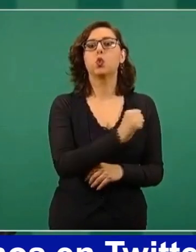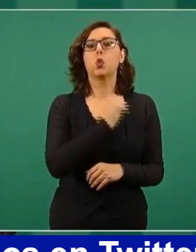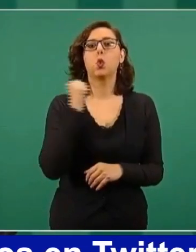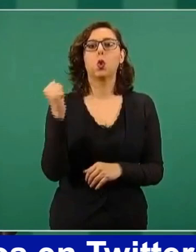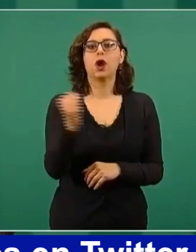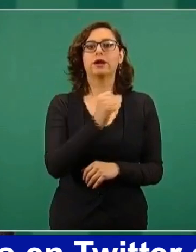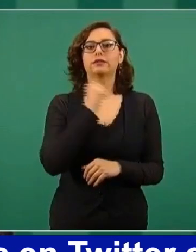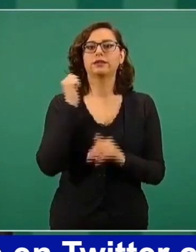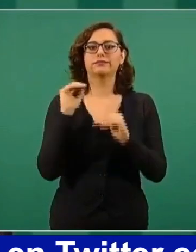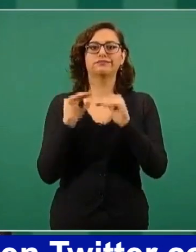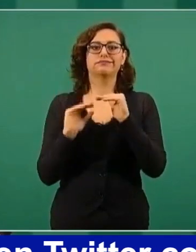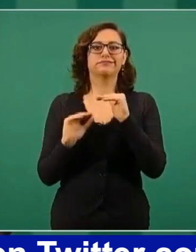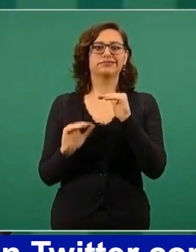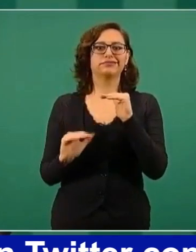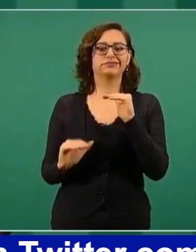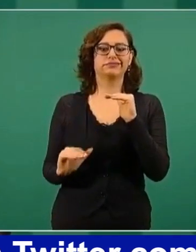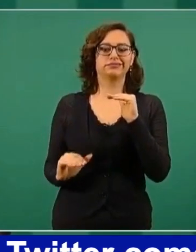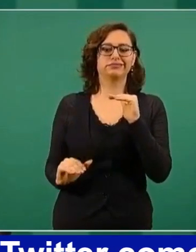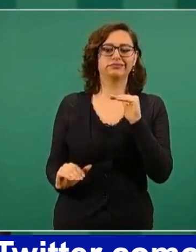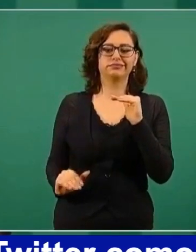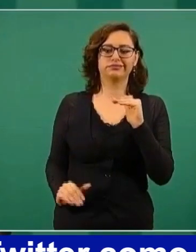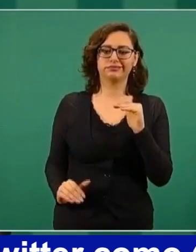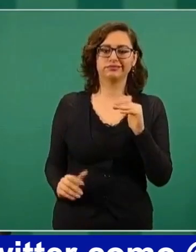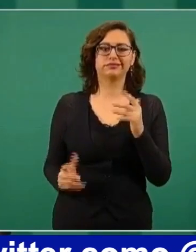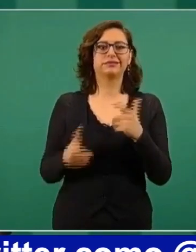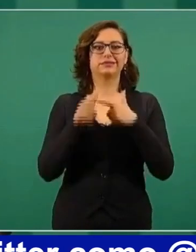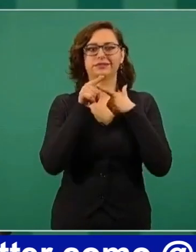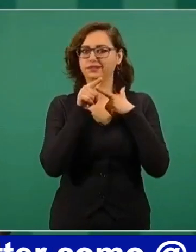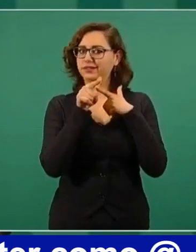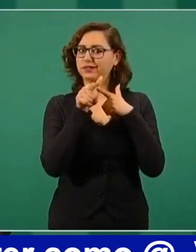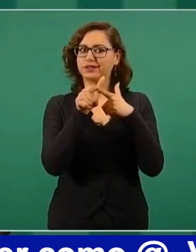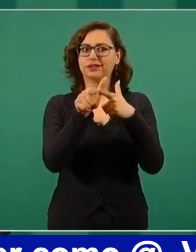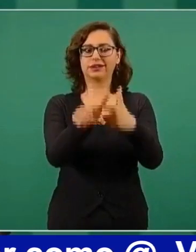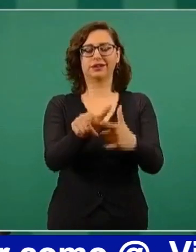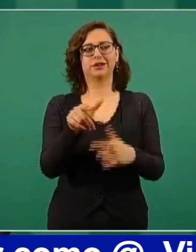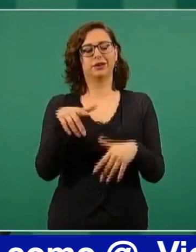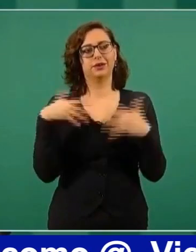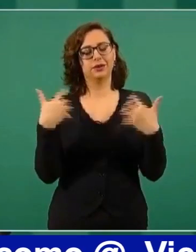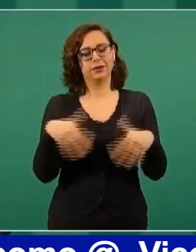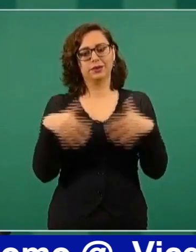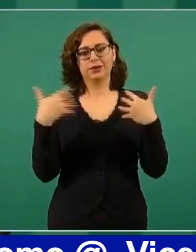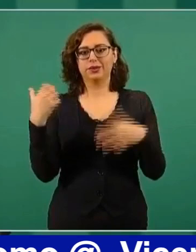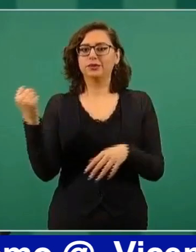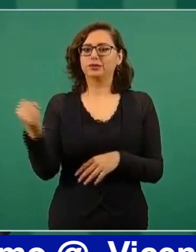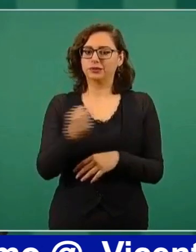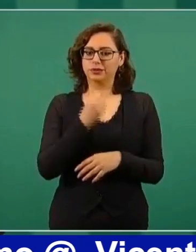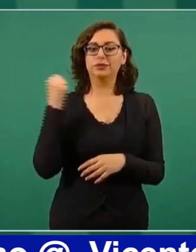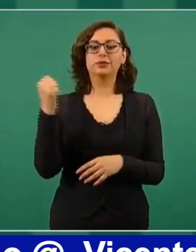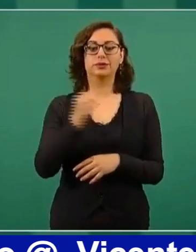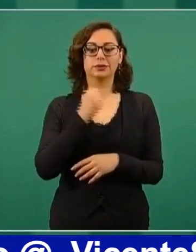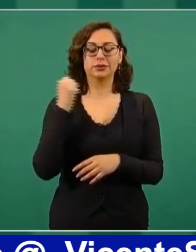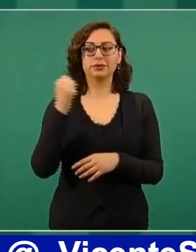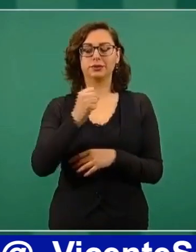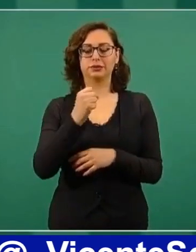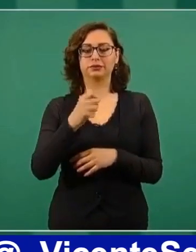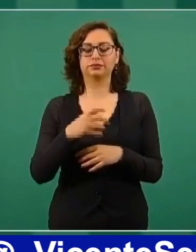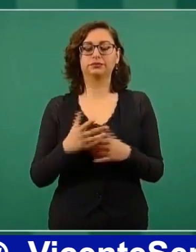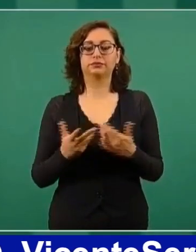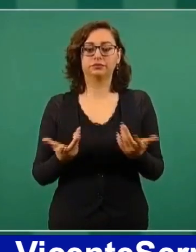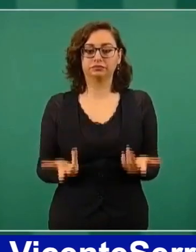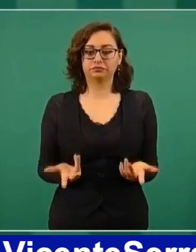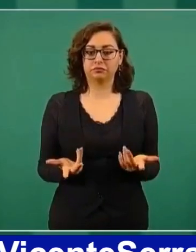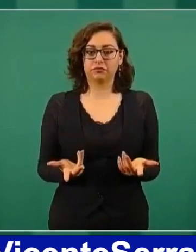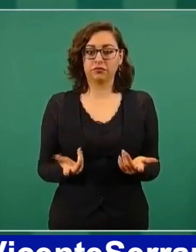fallecidos, hospitalizados. Entonces, no